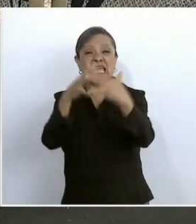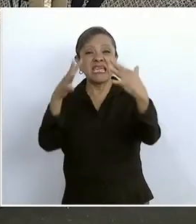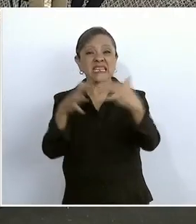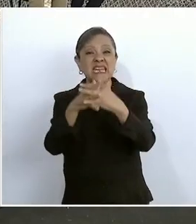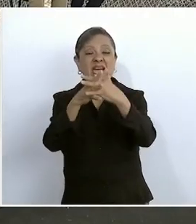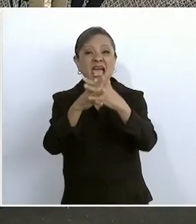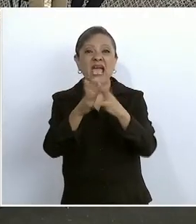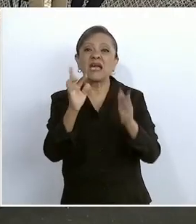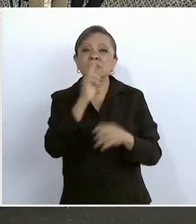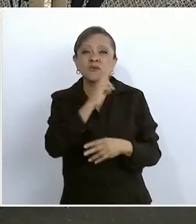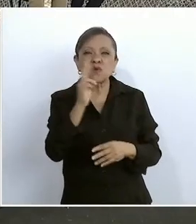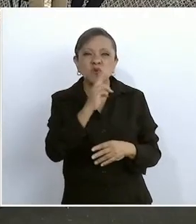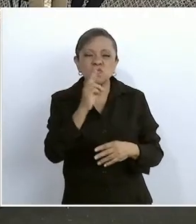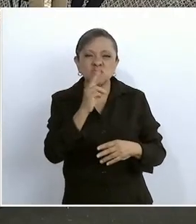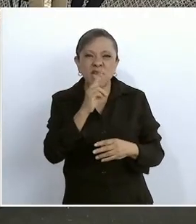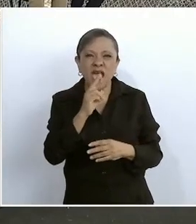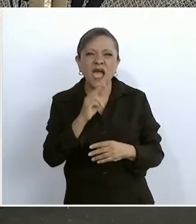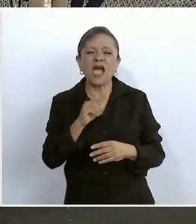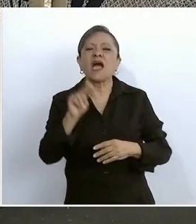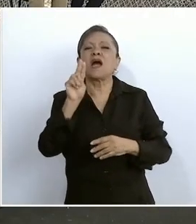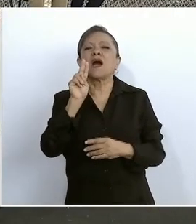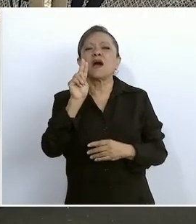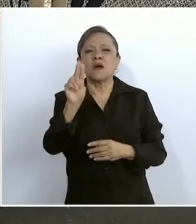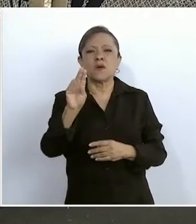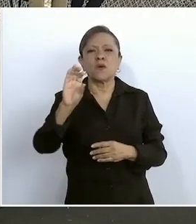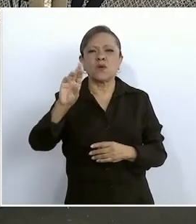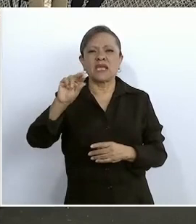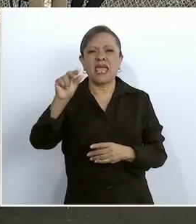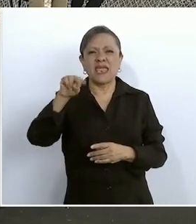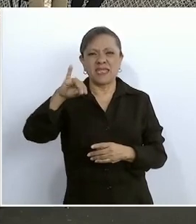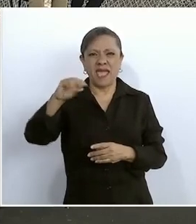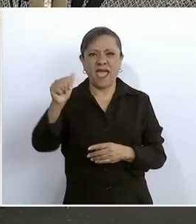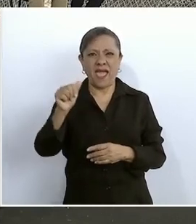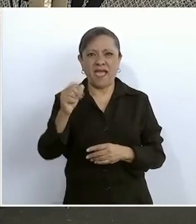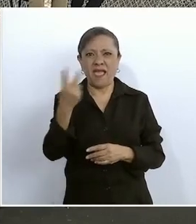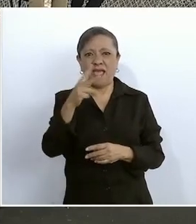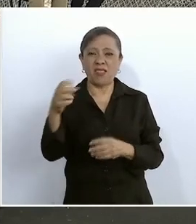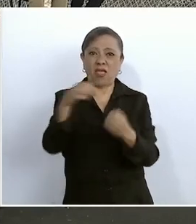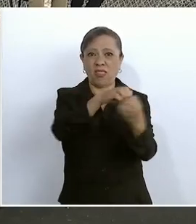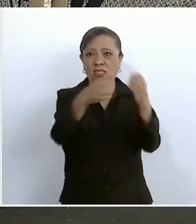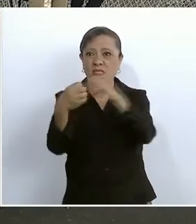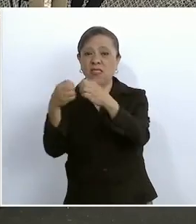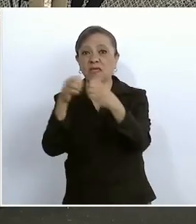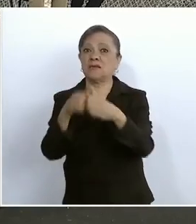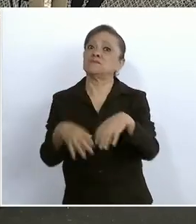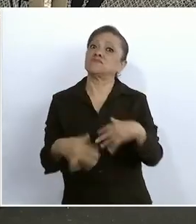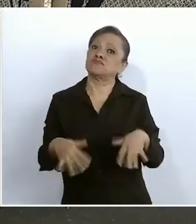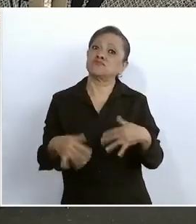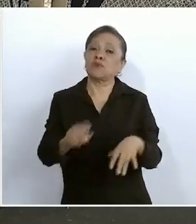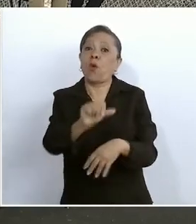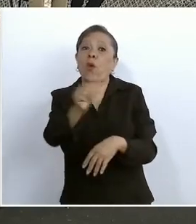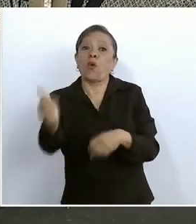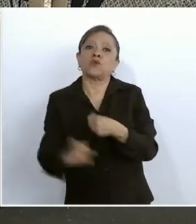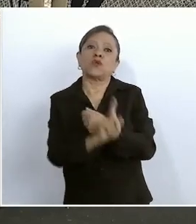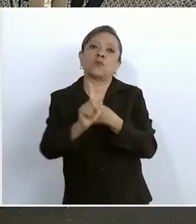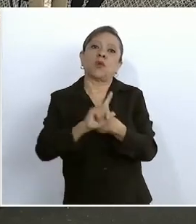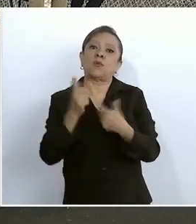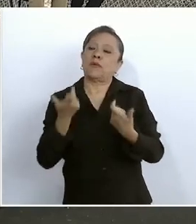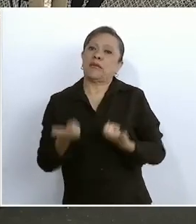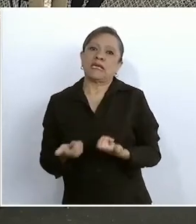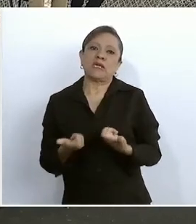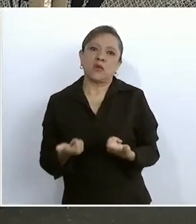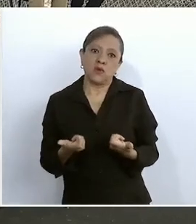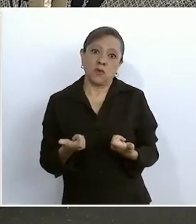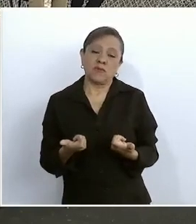desató otra crisis económica, sobre todo de